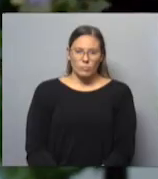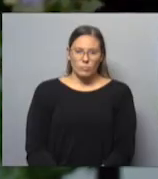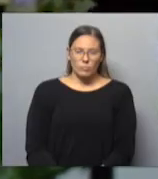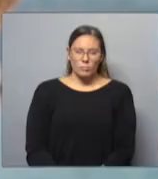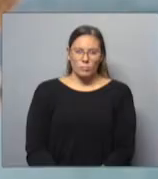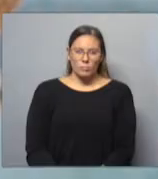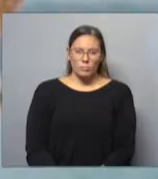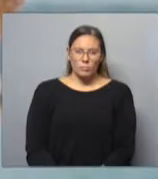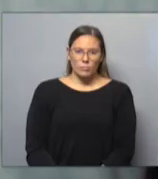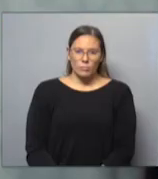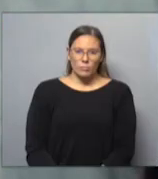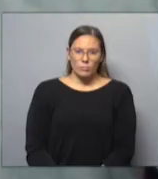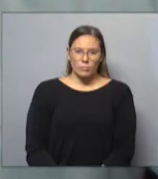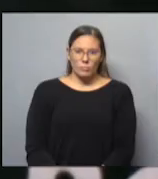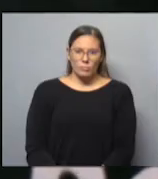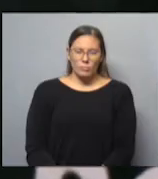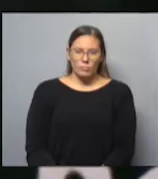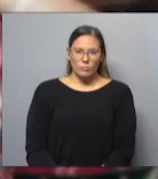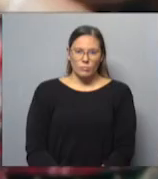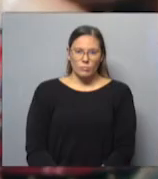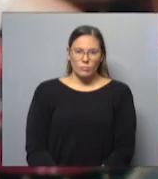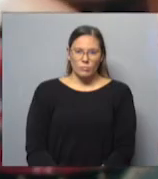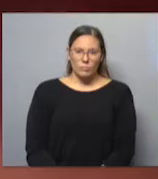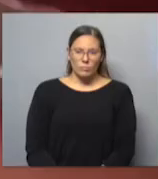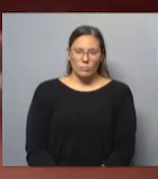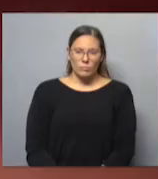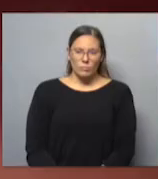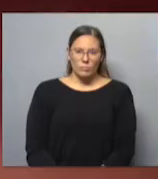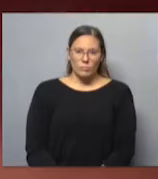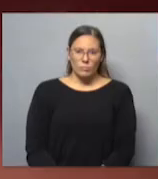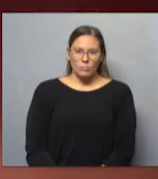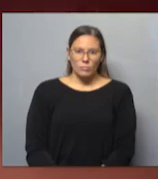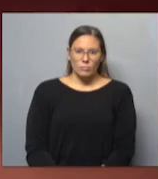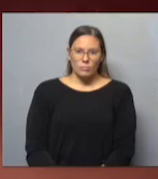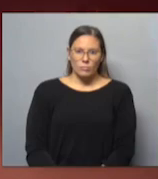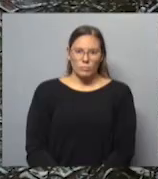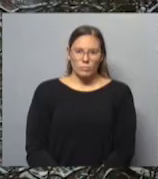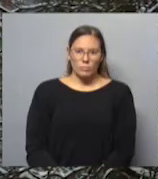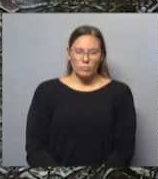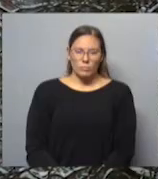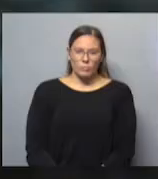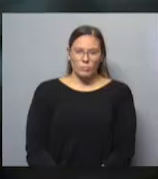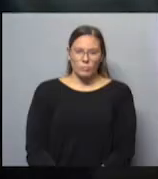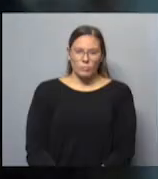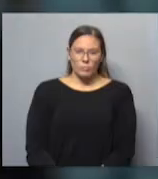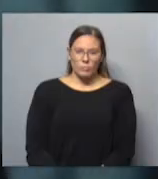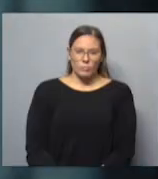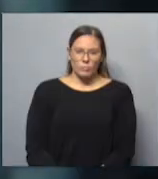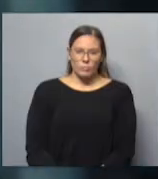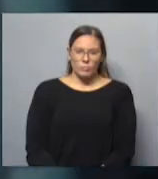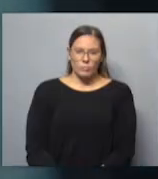eso que yo viví en mi infancia, que marcó mi vida y mi familia para siempre. Cecilia